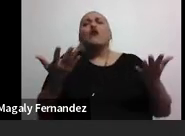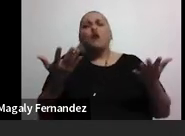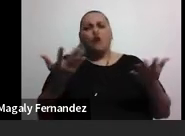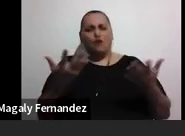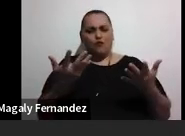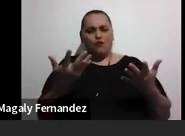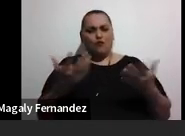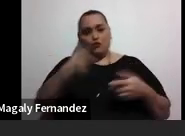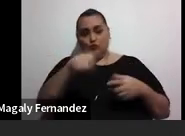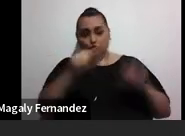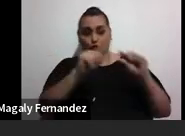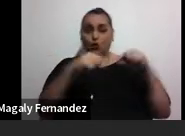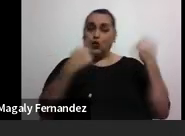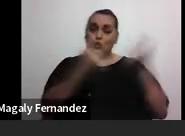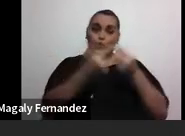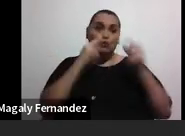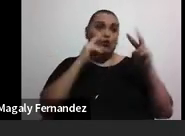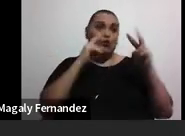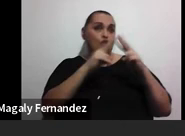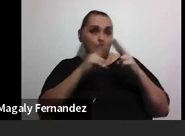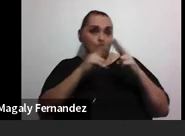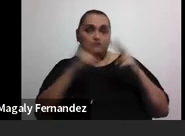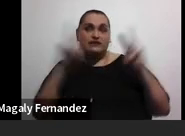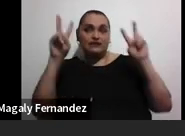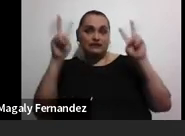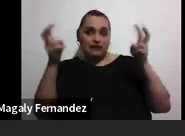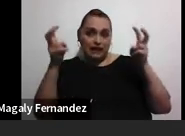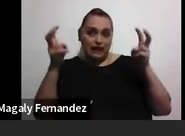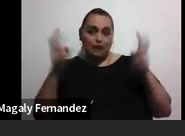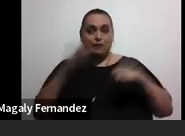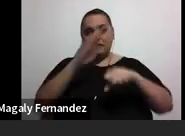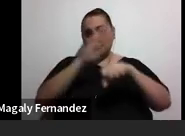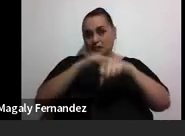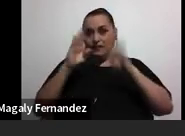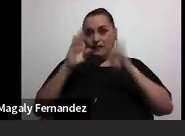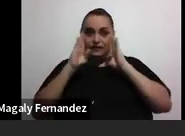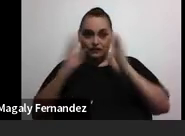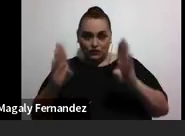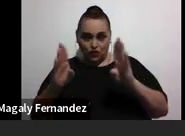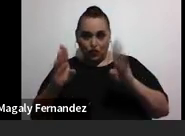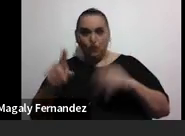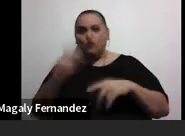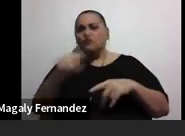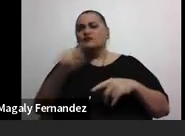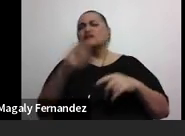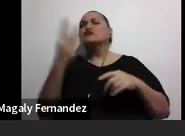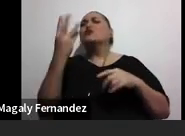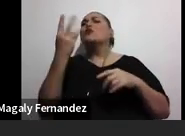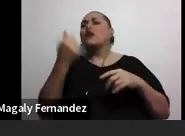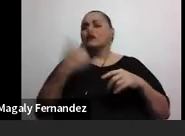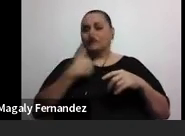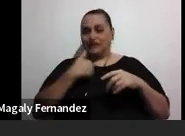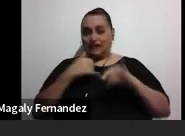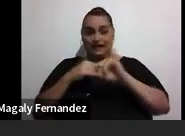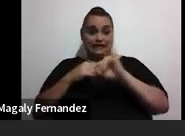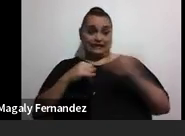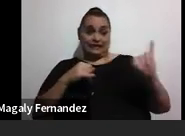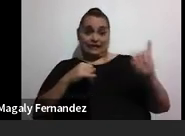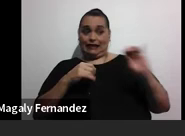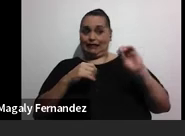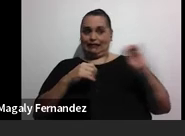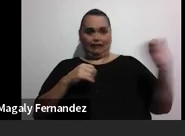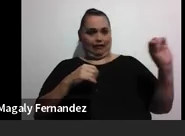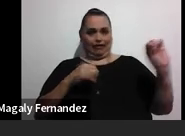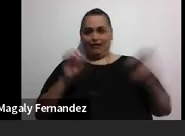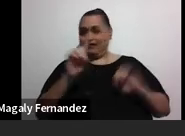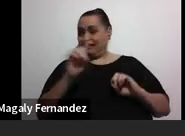A ver si el grupo conoce el tema, si les llama la atención. ¿Y cuánto tienen? Vean que a la izquierda es nada y